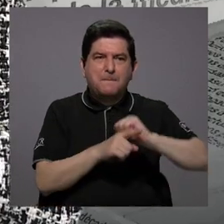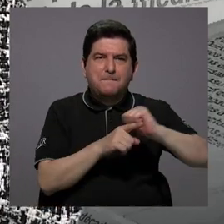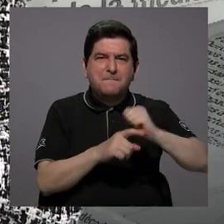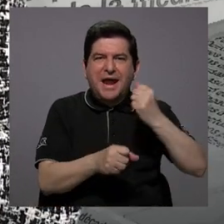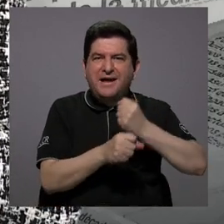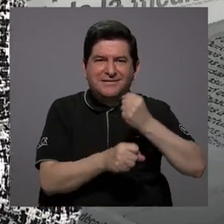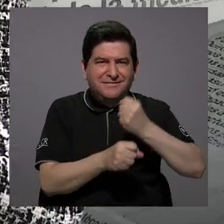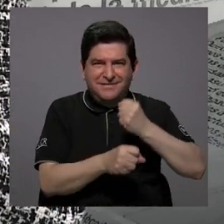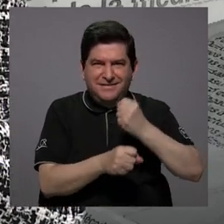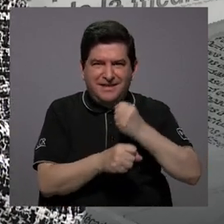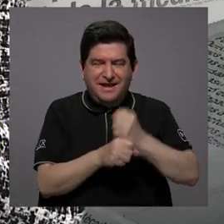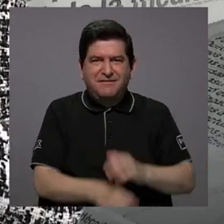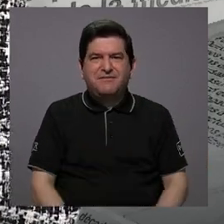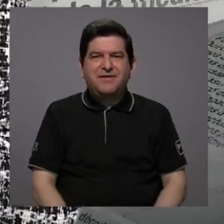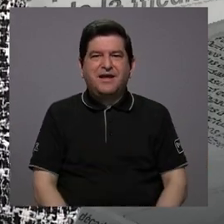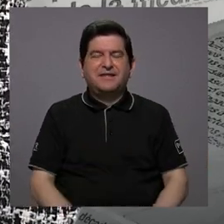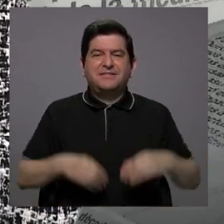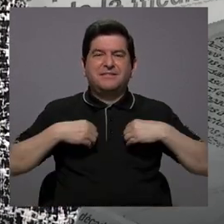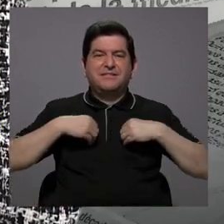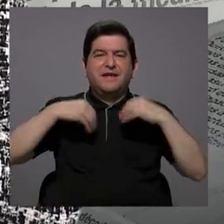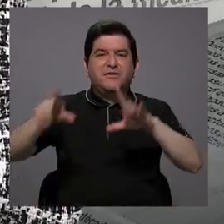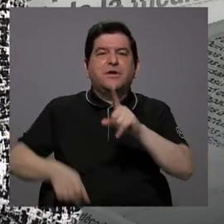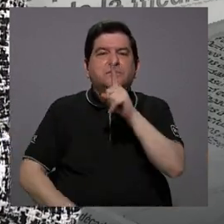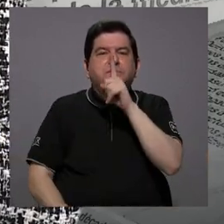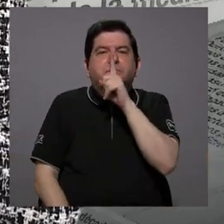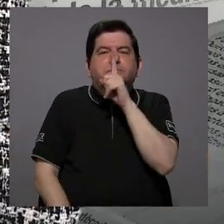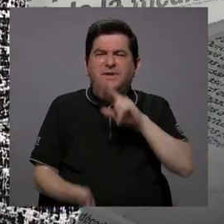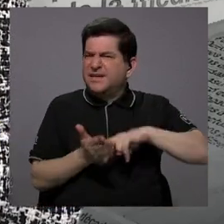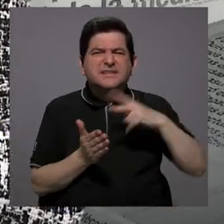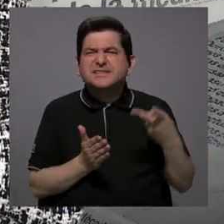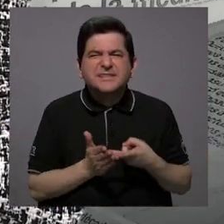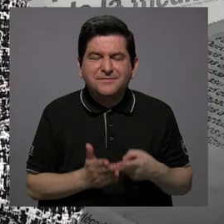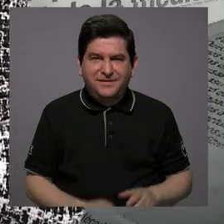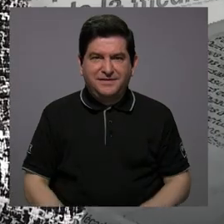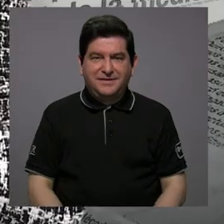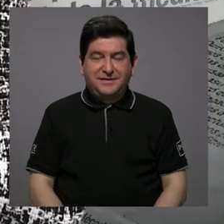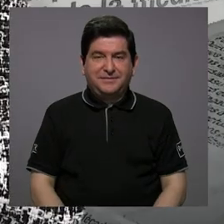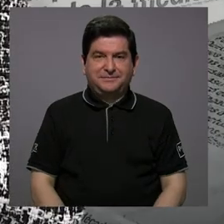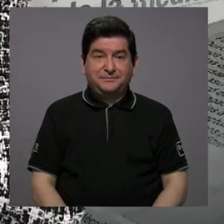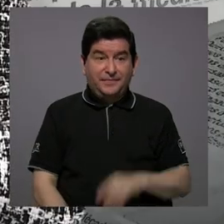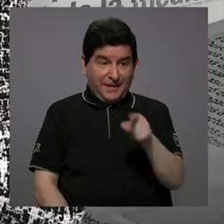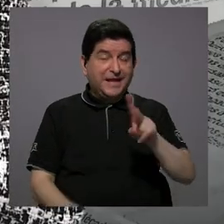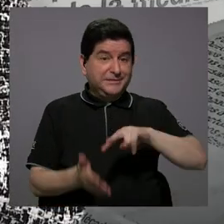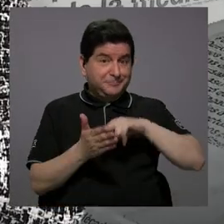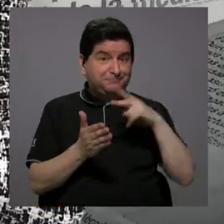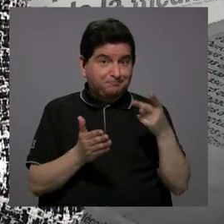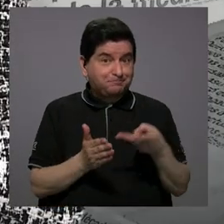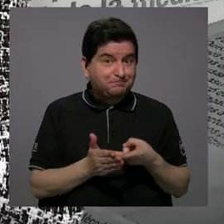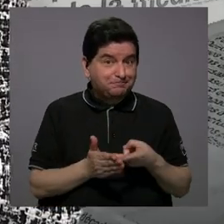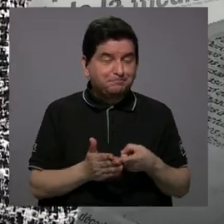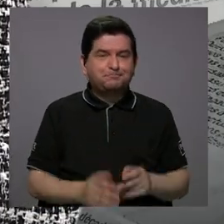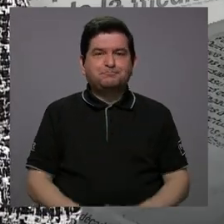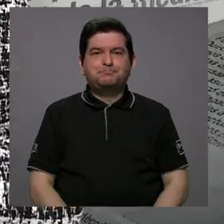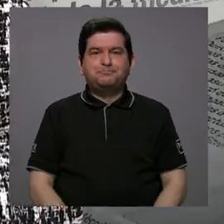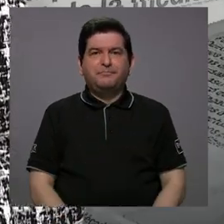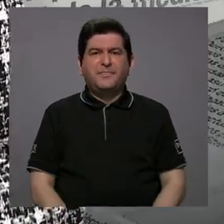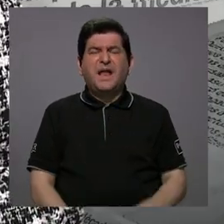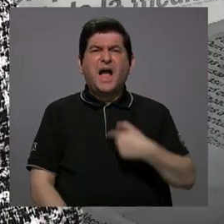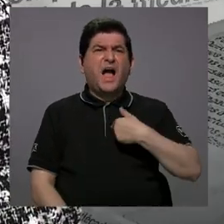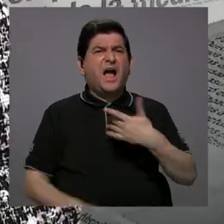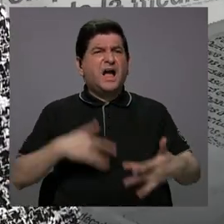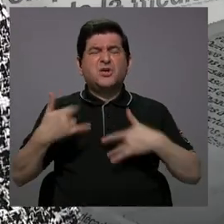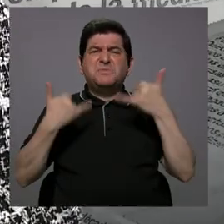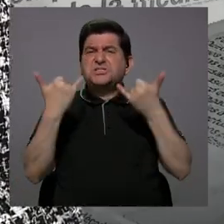laboral de renuncia silenciosa. ¿Y eso qué significa? ¿Eso qué significa? Eso significa que ya yo me